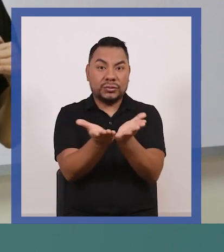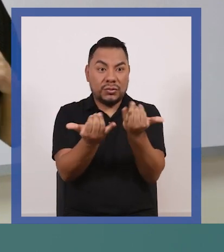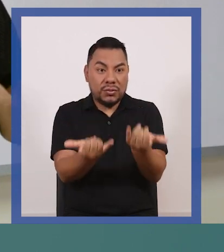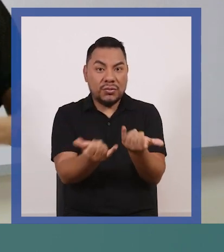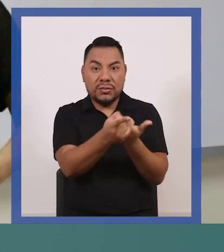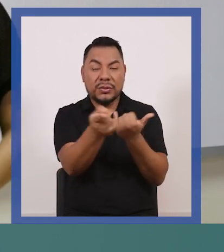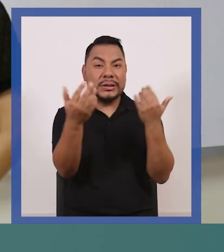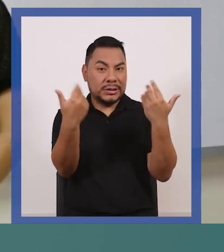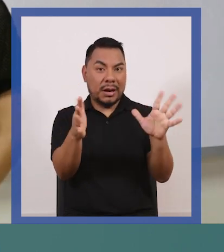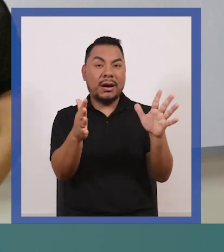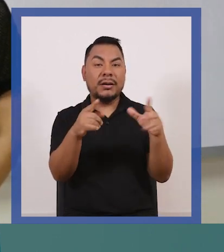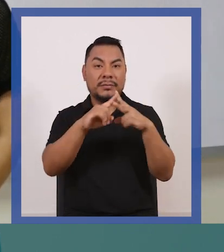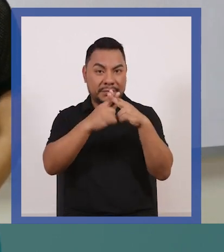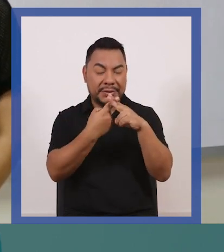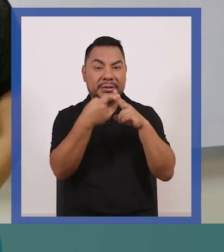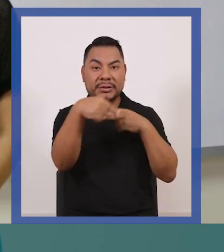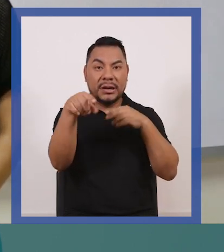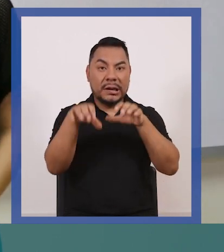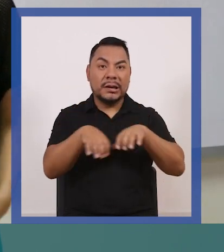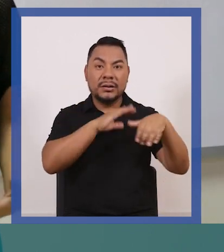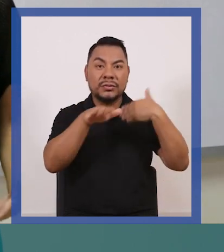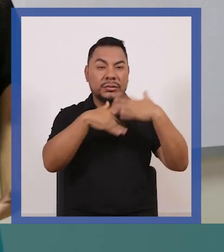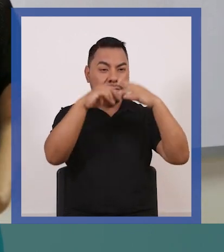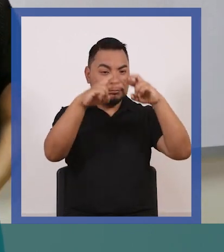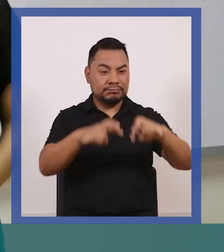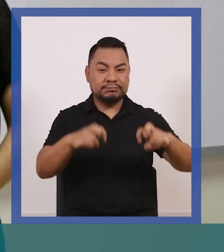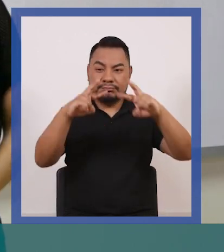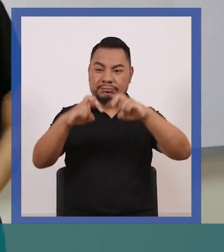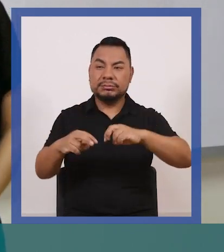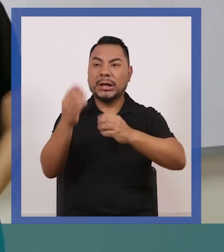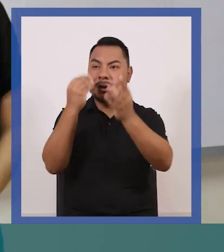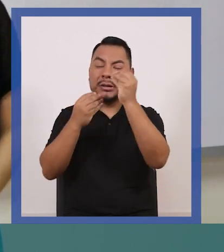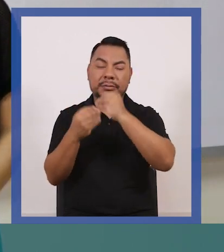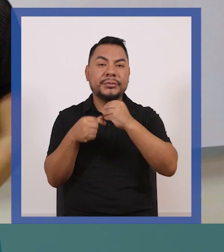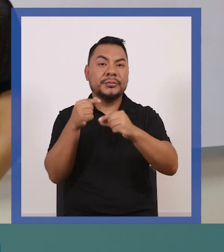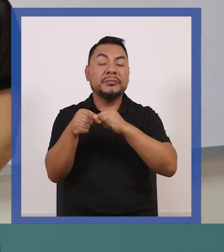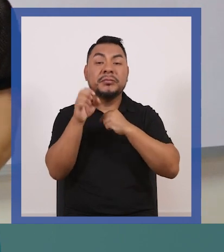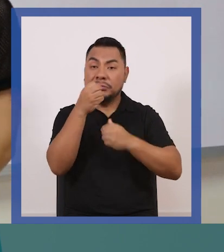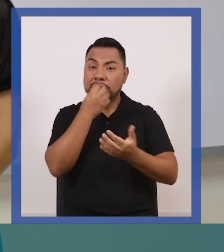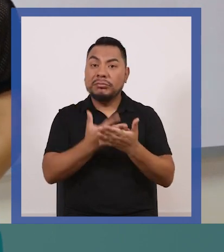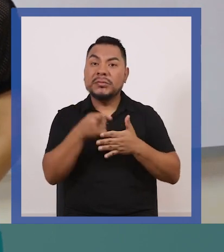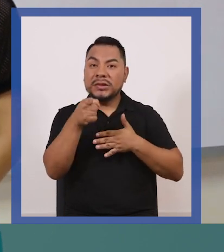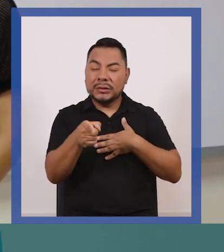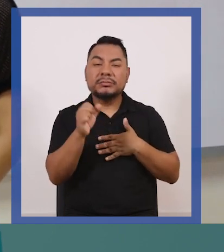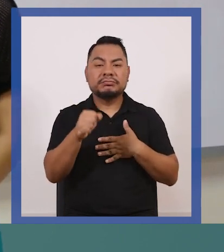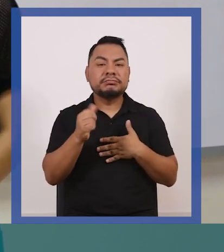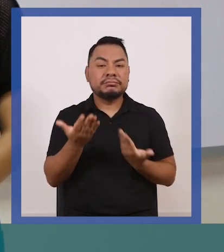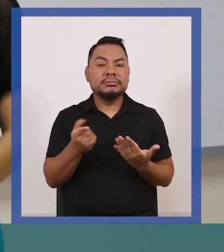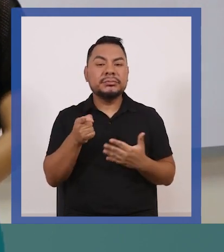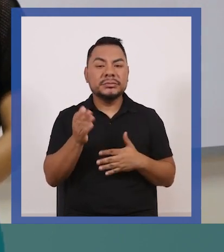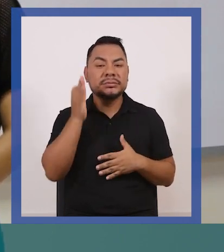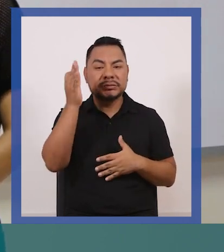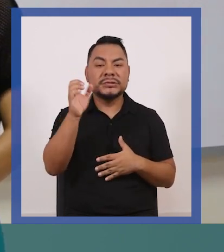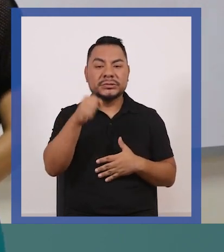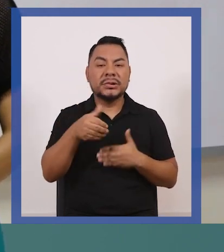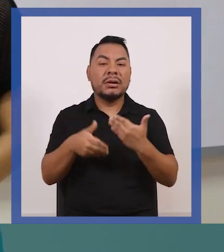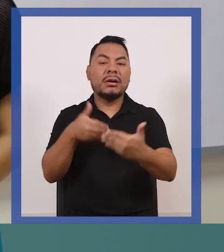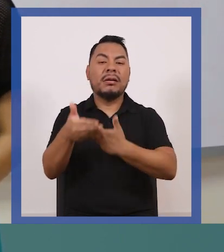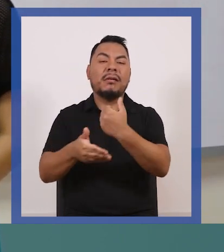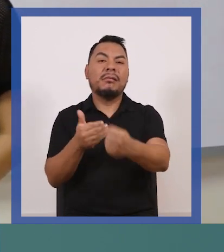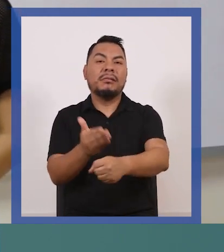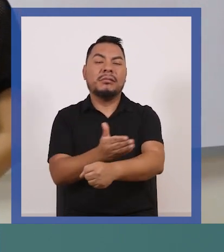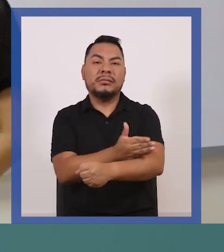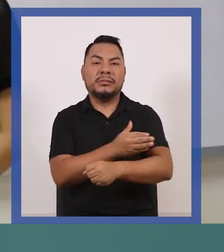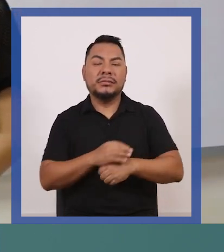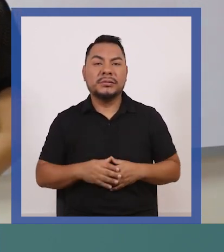cole, ya están haciendo todas estas investigaciones, creo que es una luz para... Realmente es un